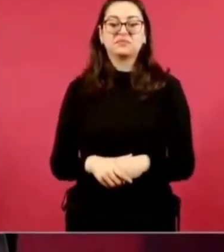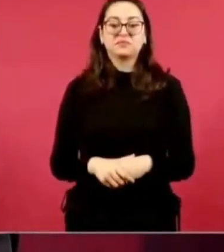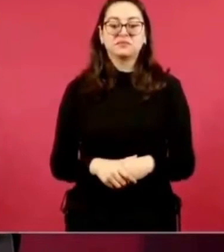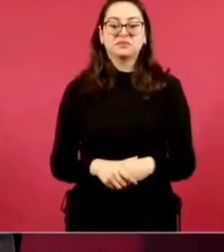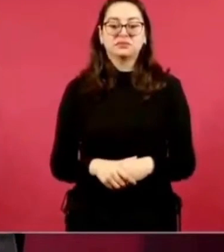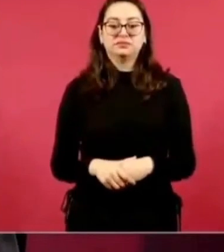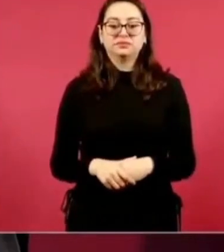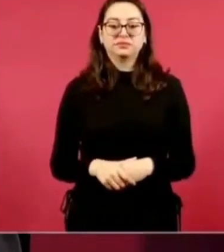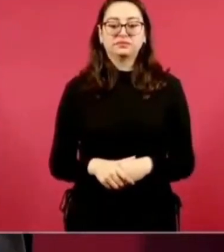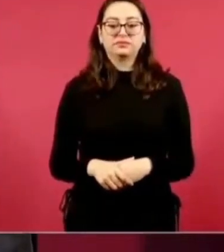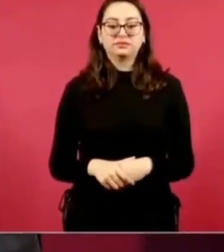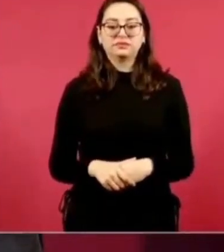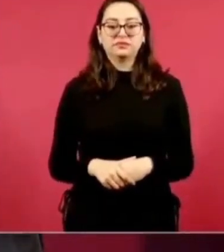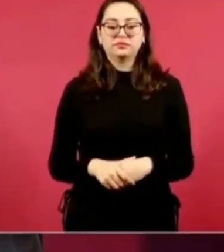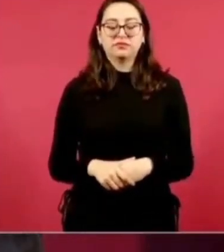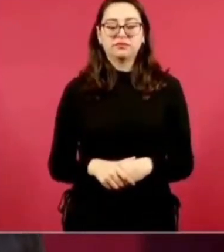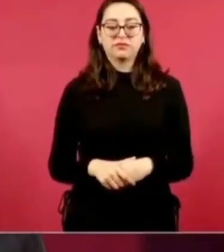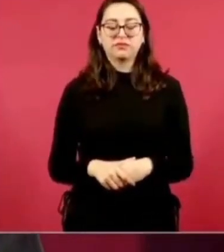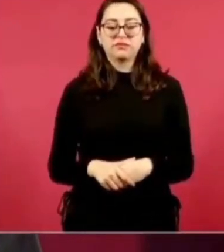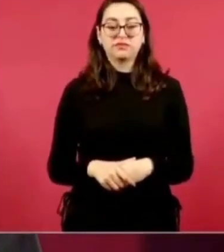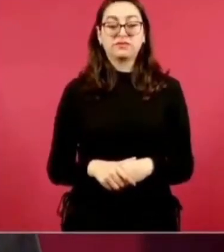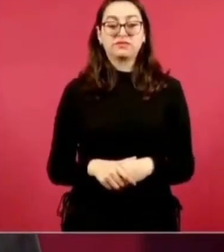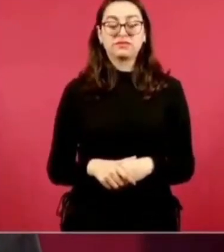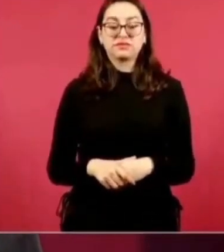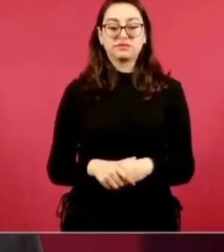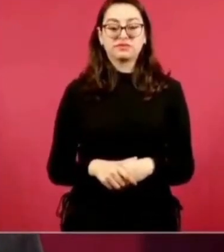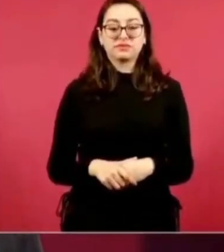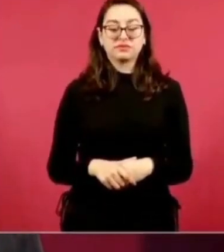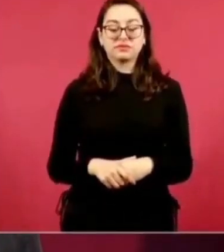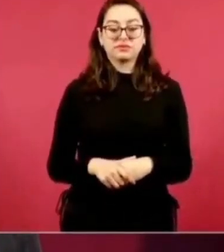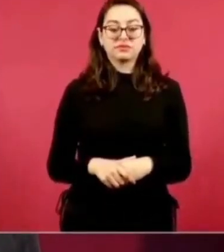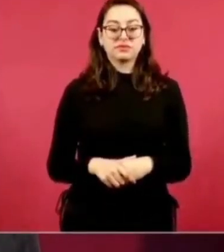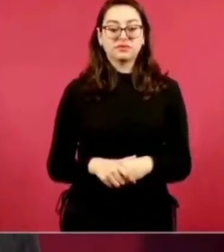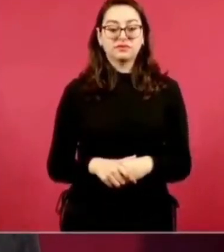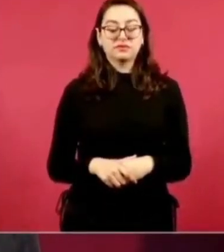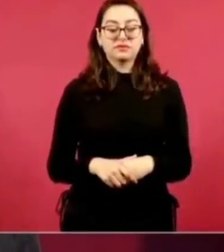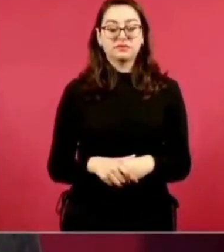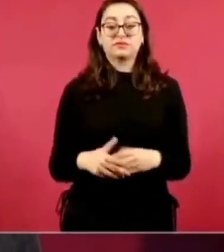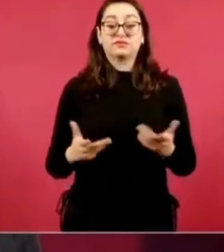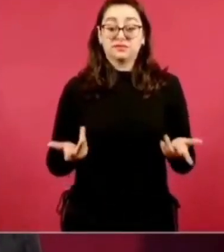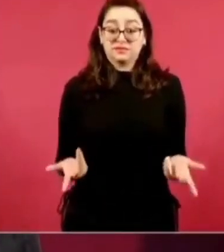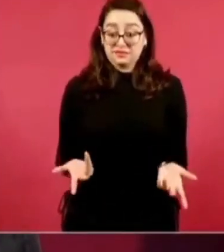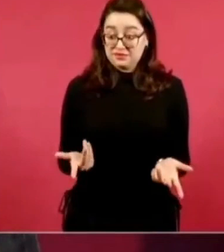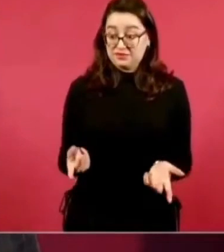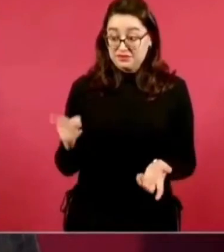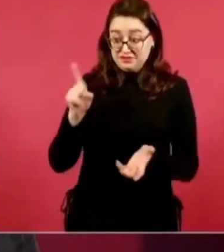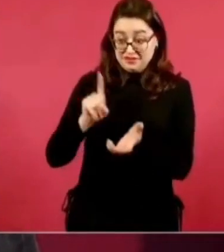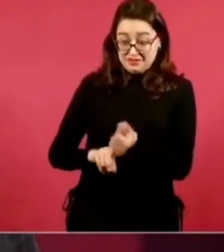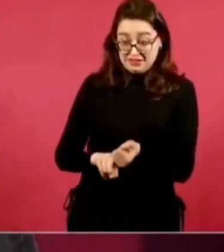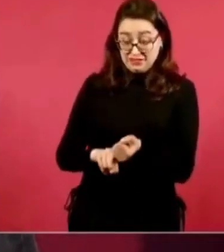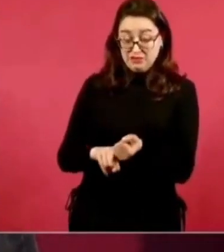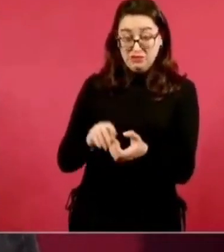tenemos el apoyo, el respaldo de los trabajadores